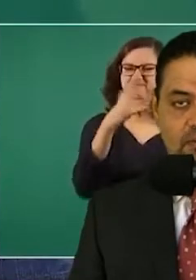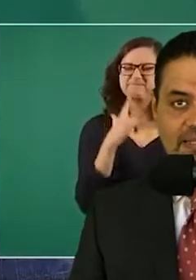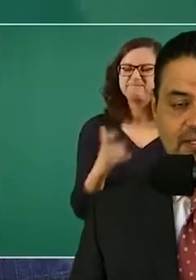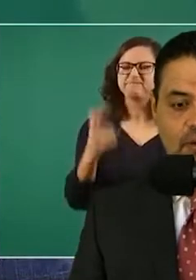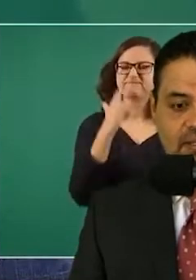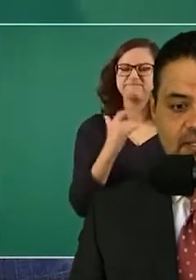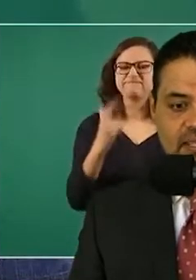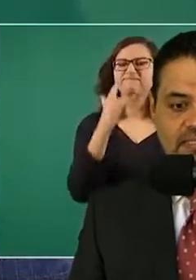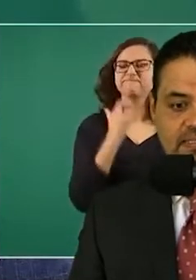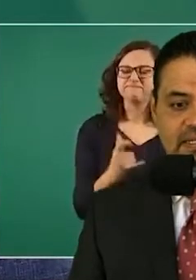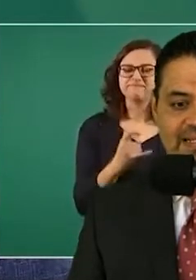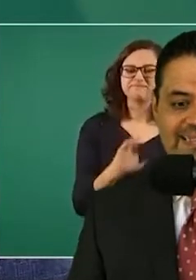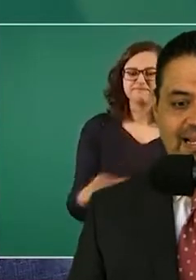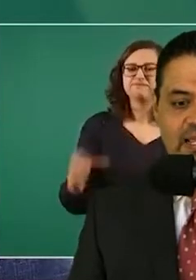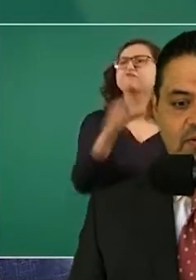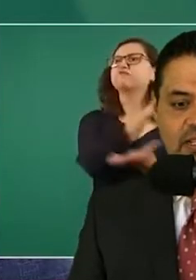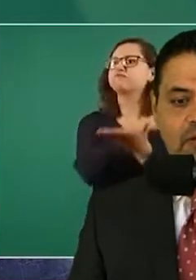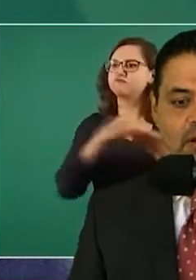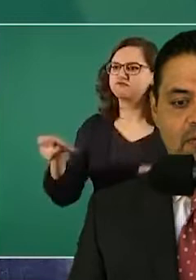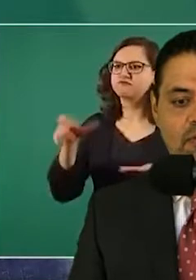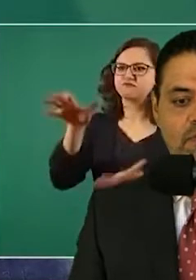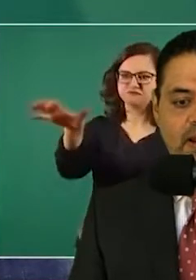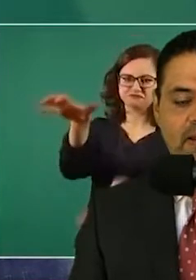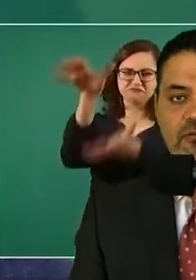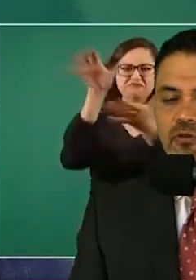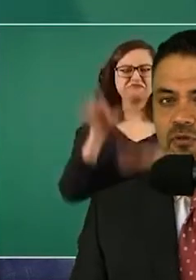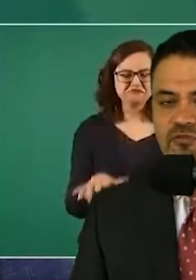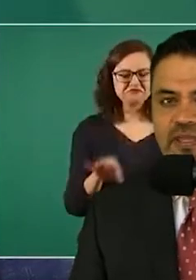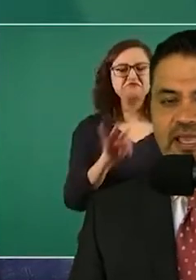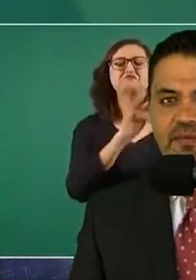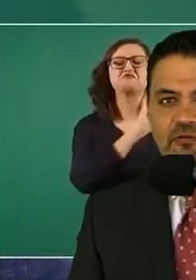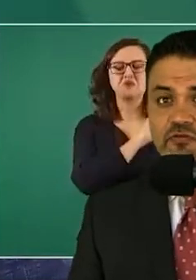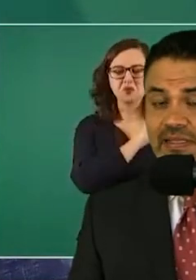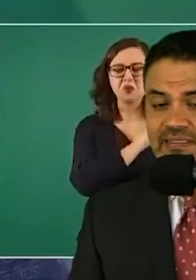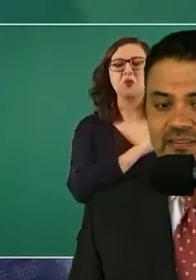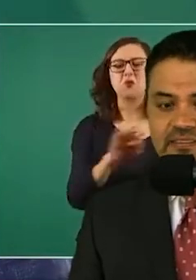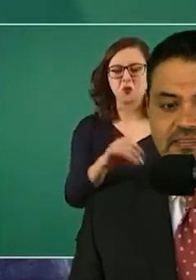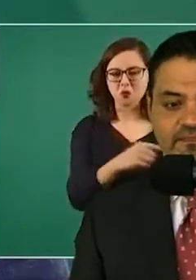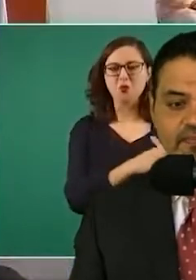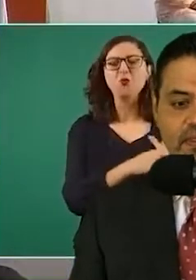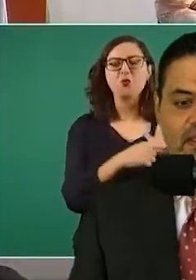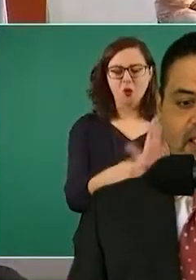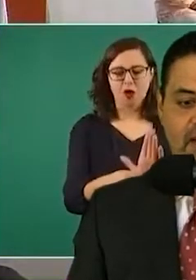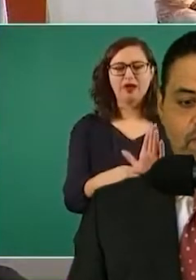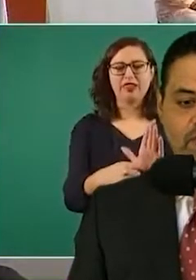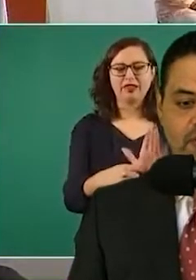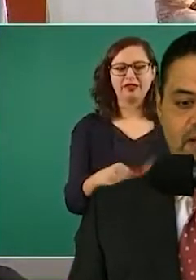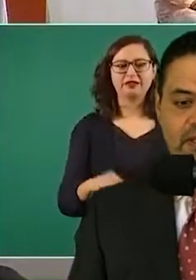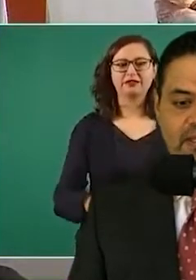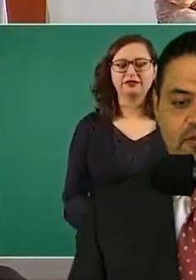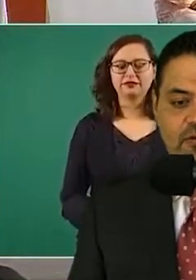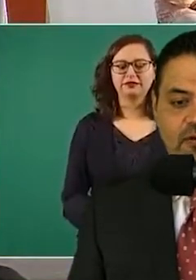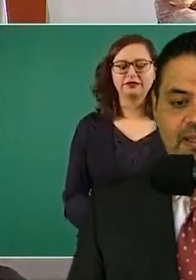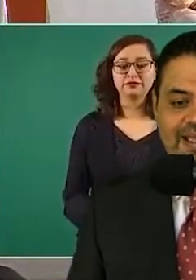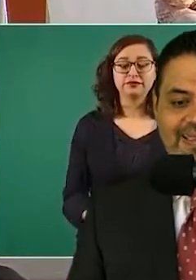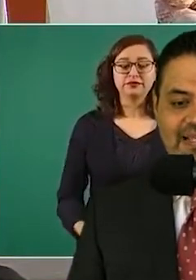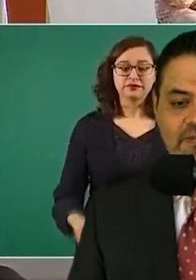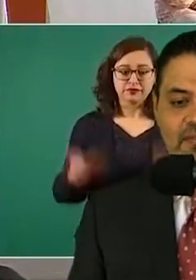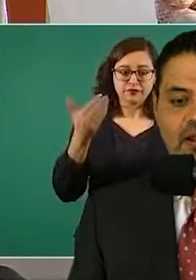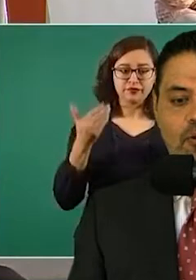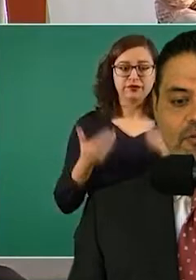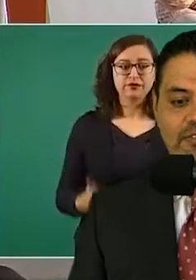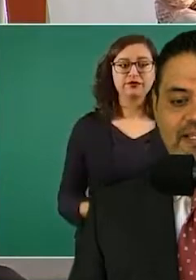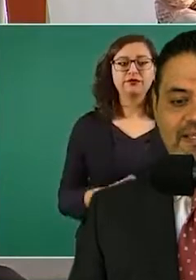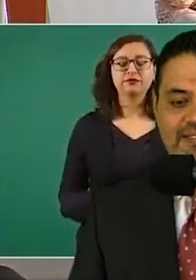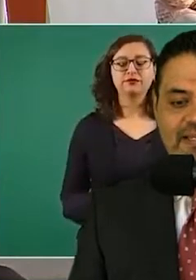de no más de 40 días, salieron y lograron comprar todos los medicamentos faltantes. El funcionario detalló que de